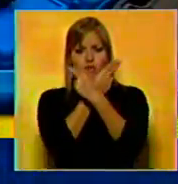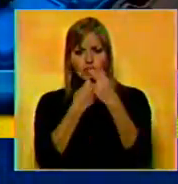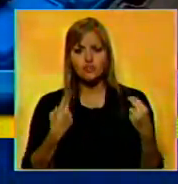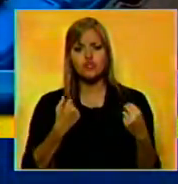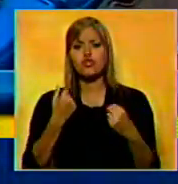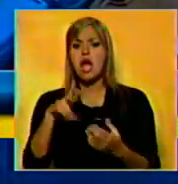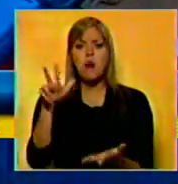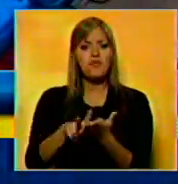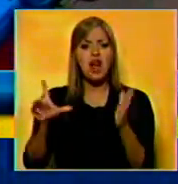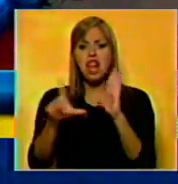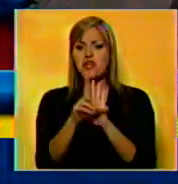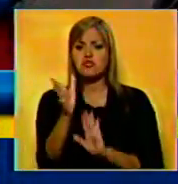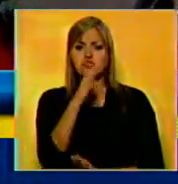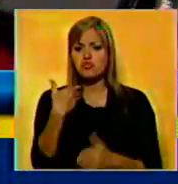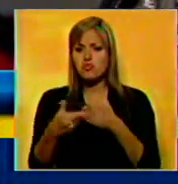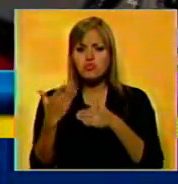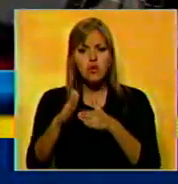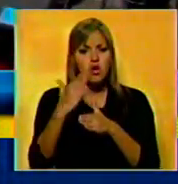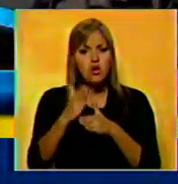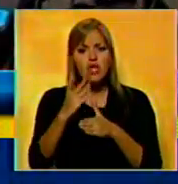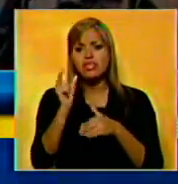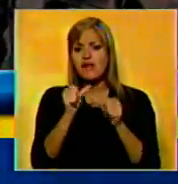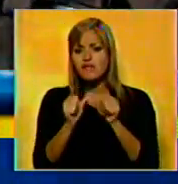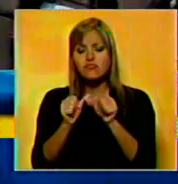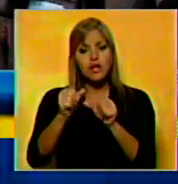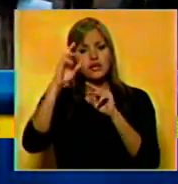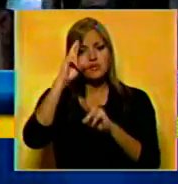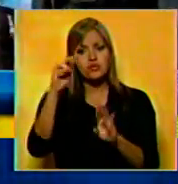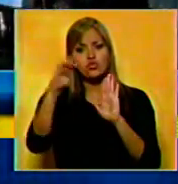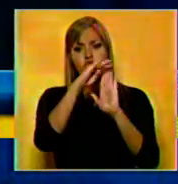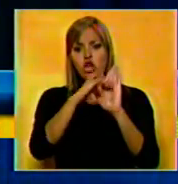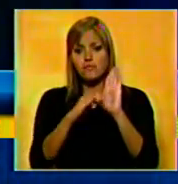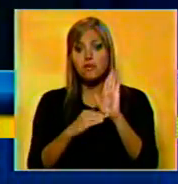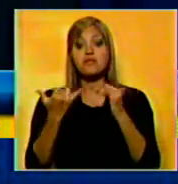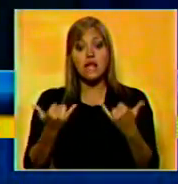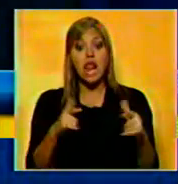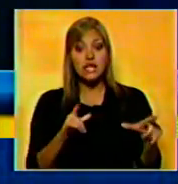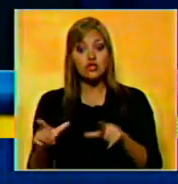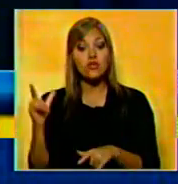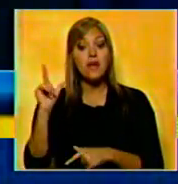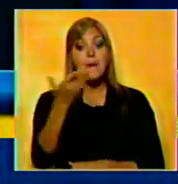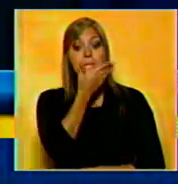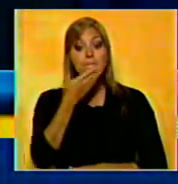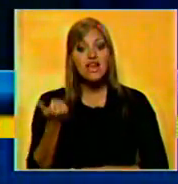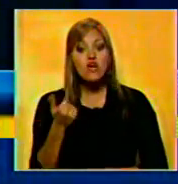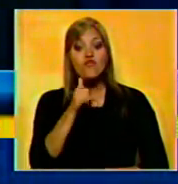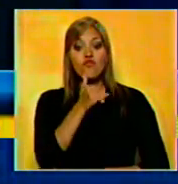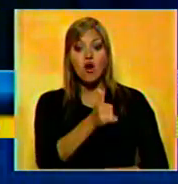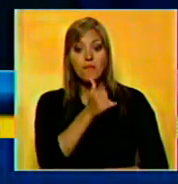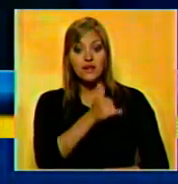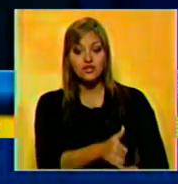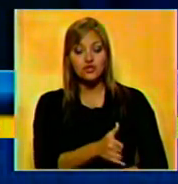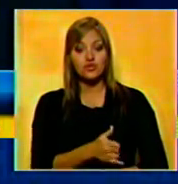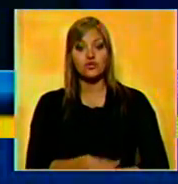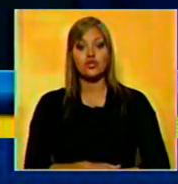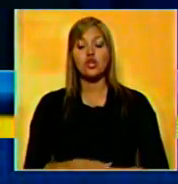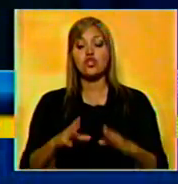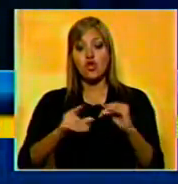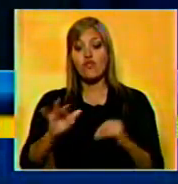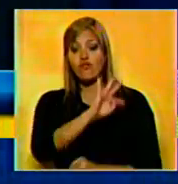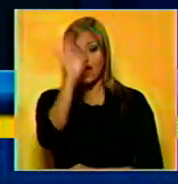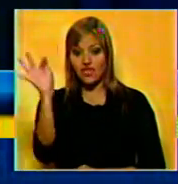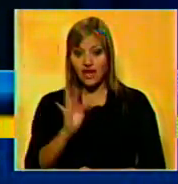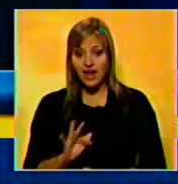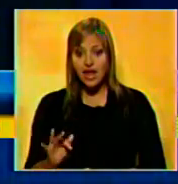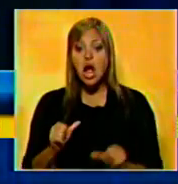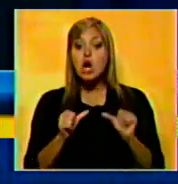sin la aprobación legislativa para aumentar el cumplimiento de las normas ya existentes y mejorar el flujo de información entre las agencias federales